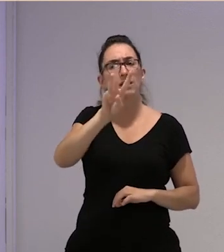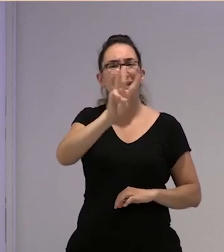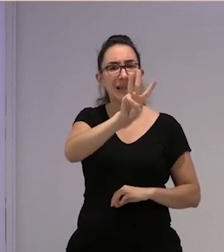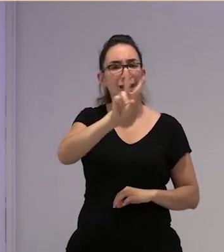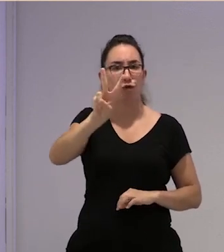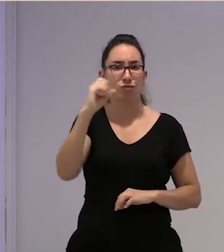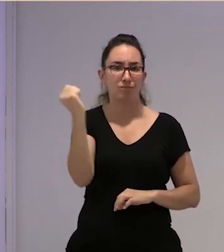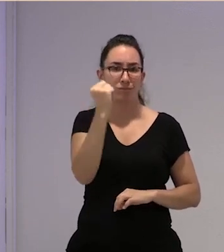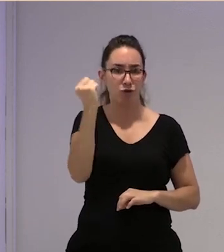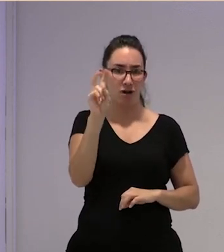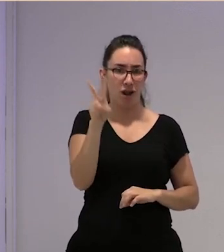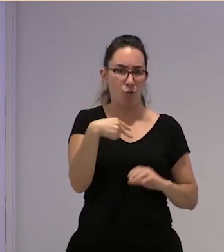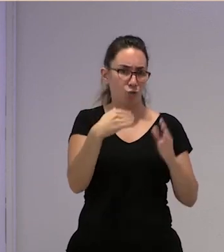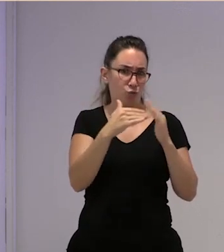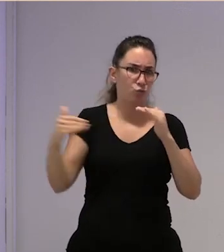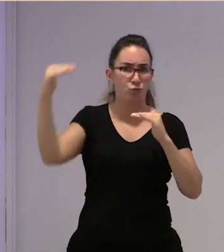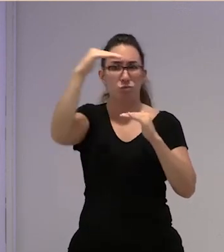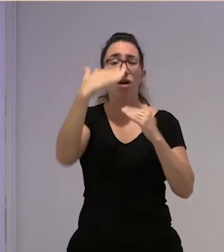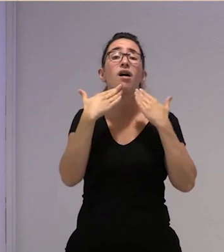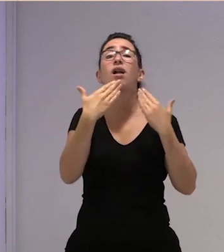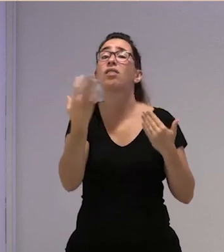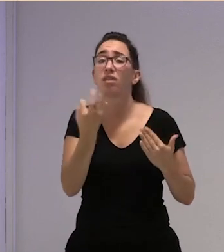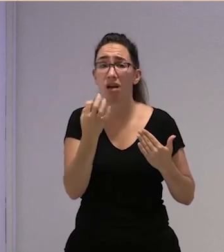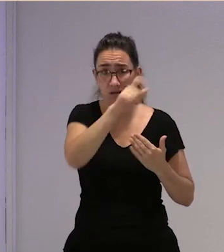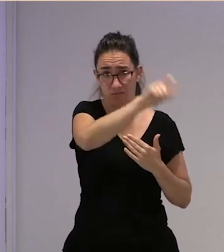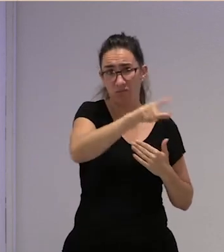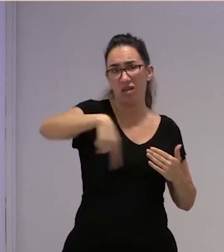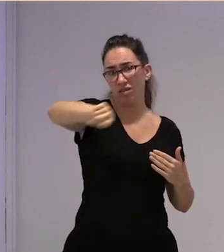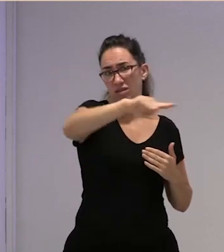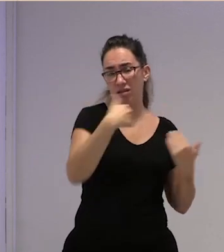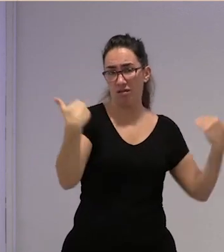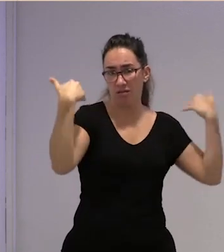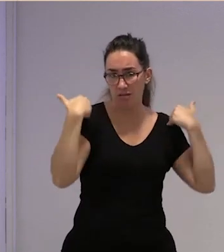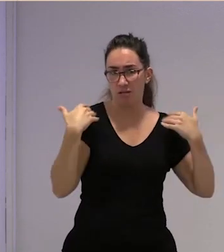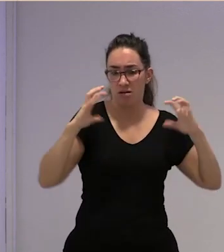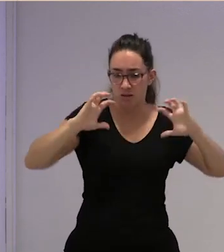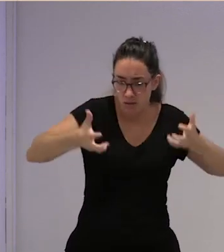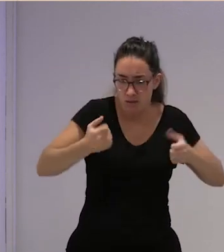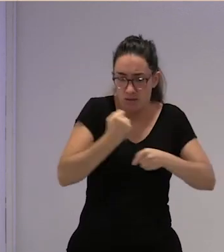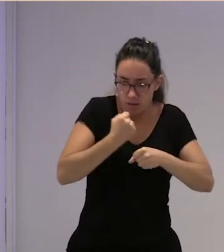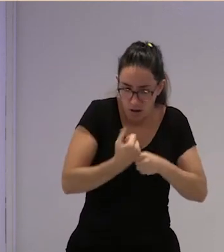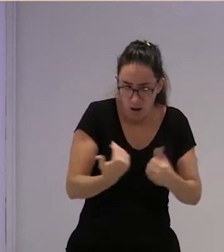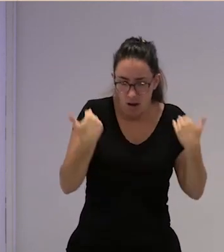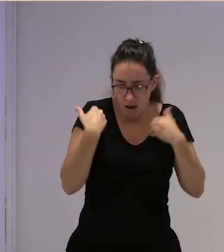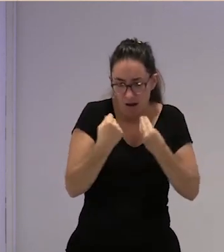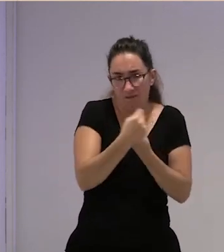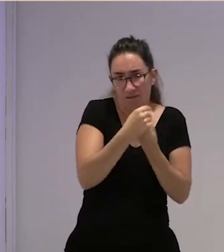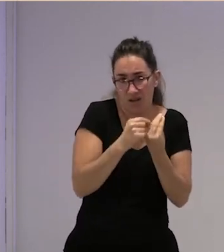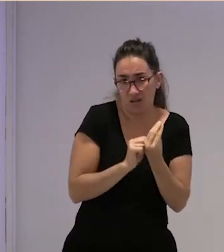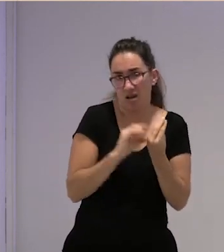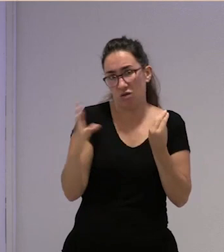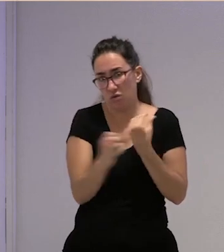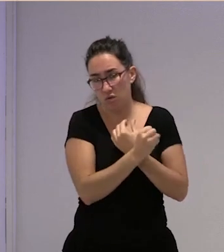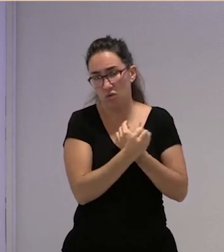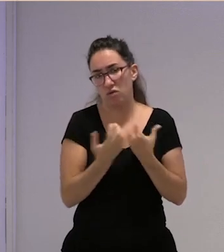gracias a la espalda de toda esta gente que son las que sostiene la industria fresera y ya no es solo eso que se aprovecha de esa